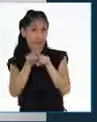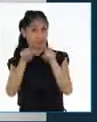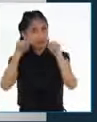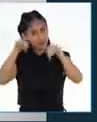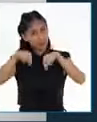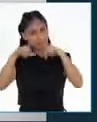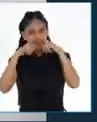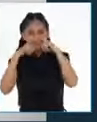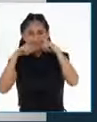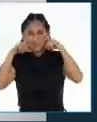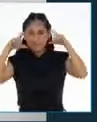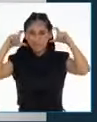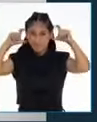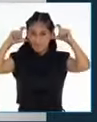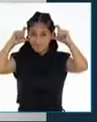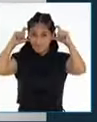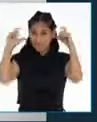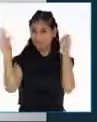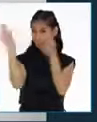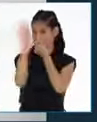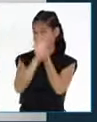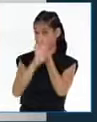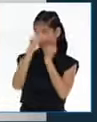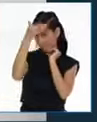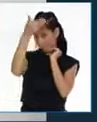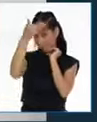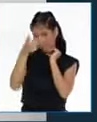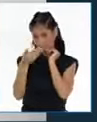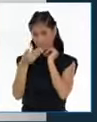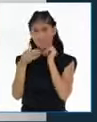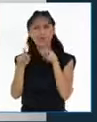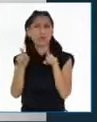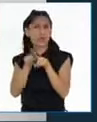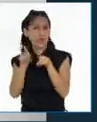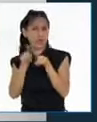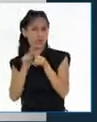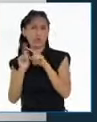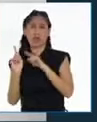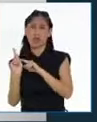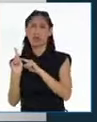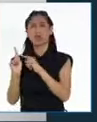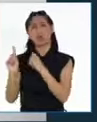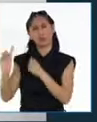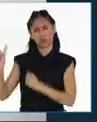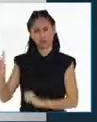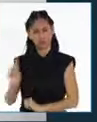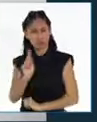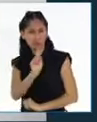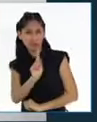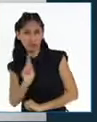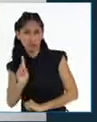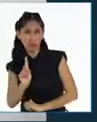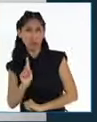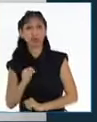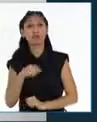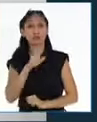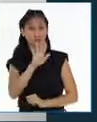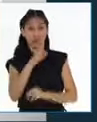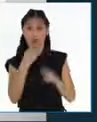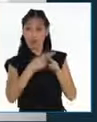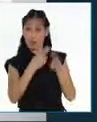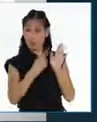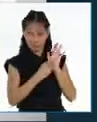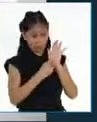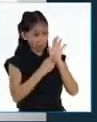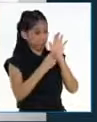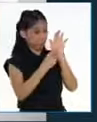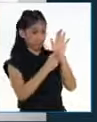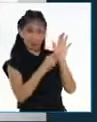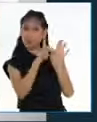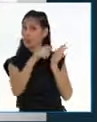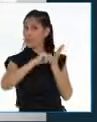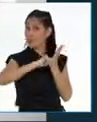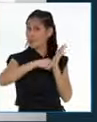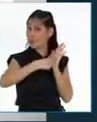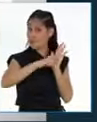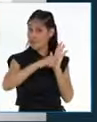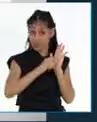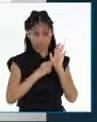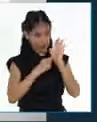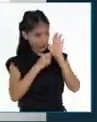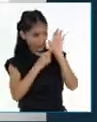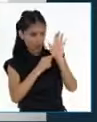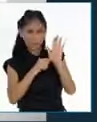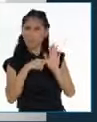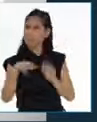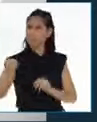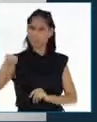puesta y su propio lapicero, acuden al local de votación, se identifican, acuden a su mesa de